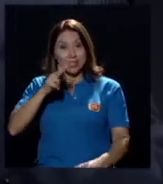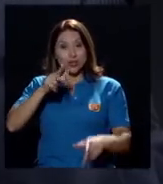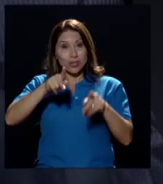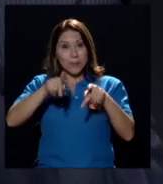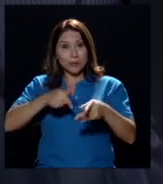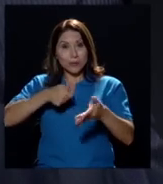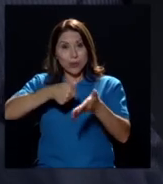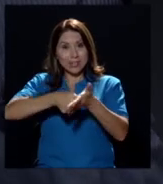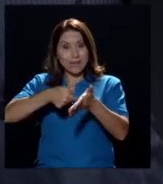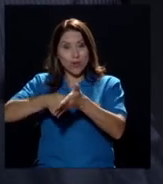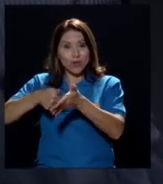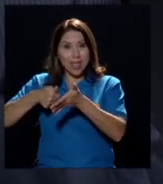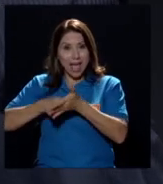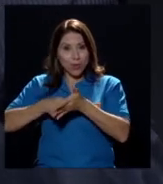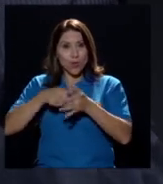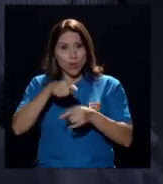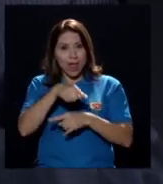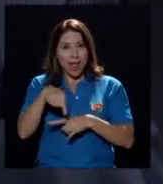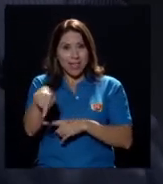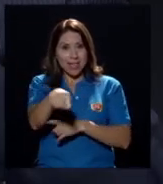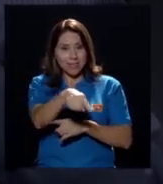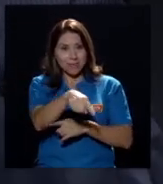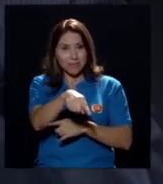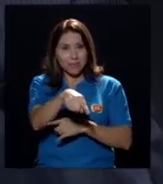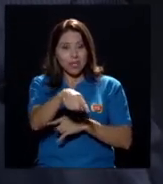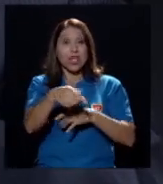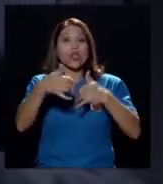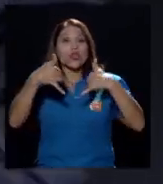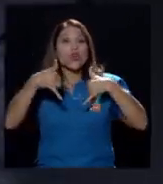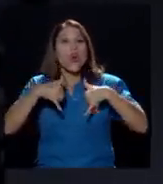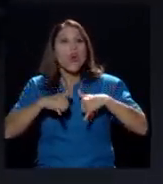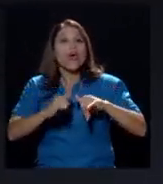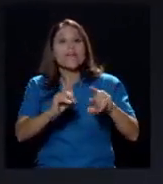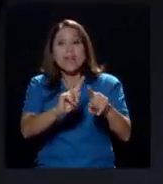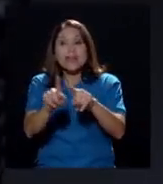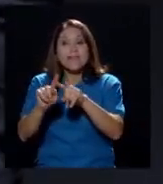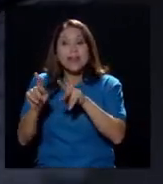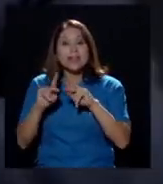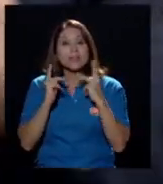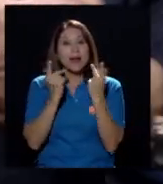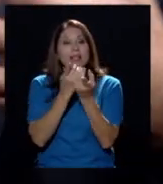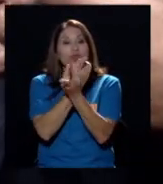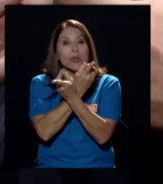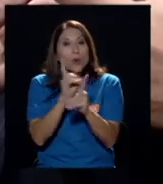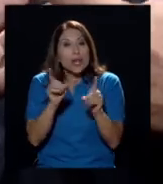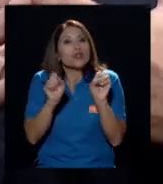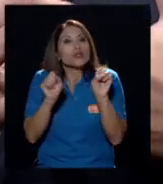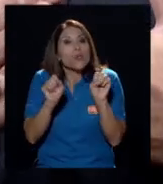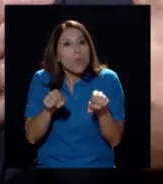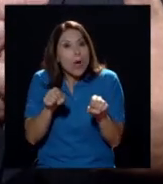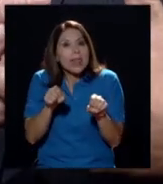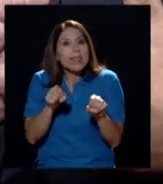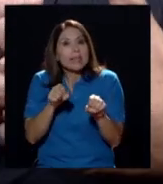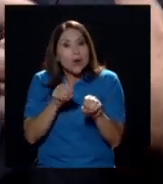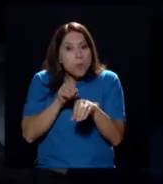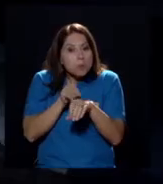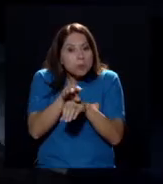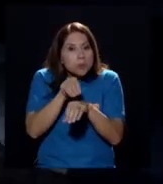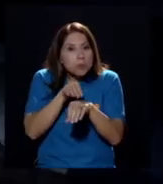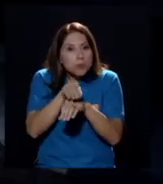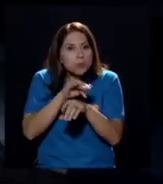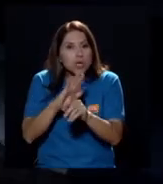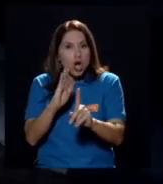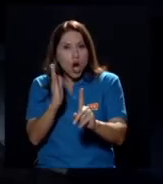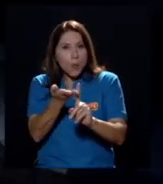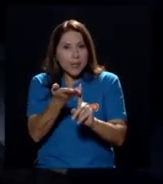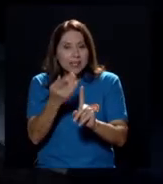partidos democráticos pueden lograr para convencer que en las